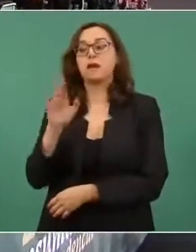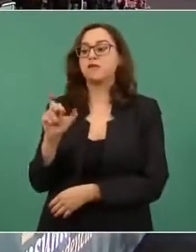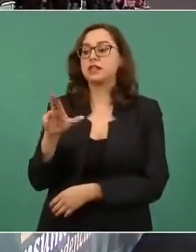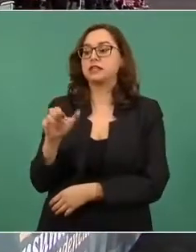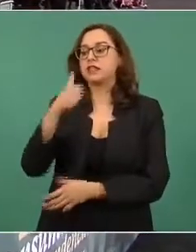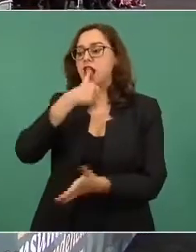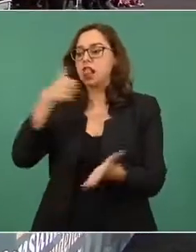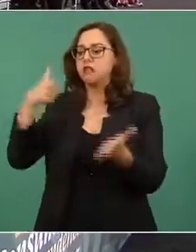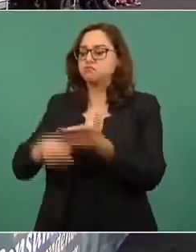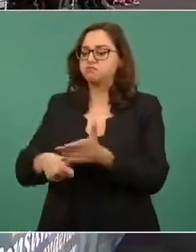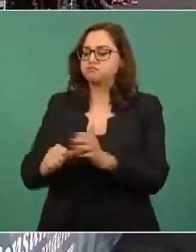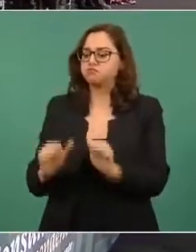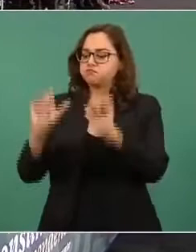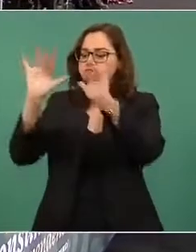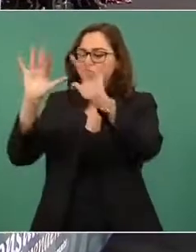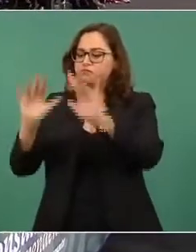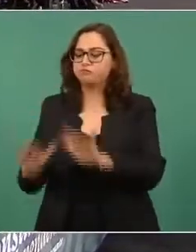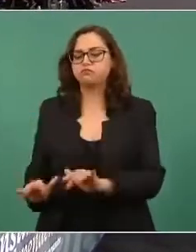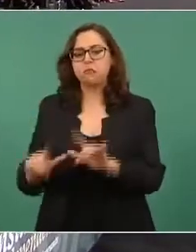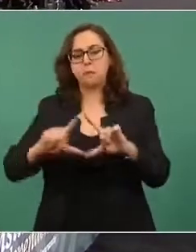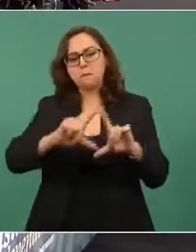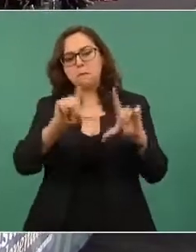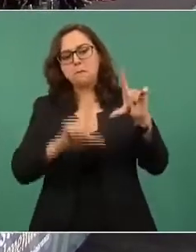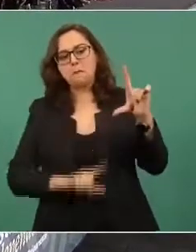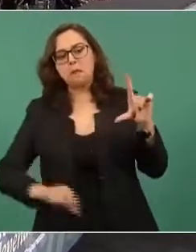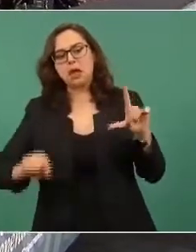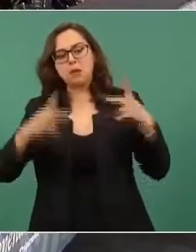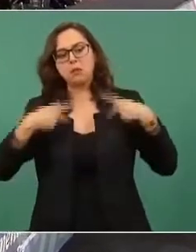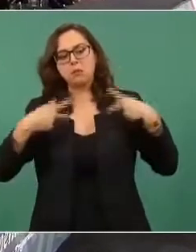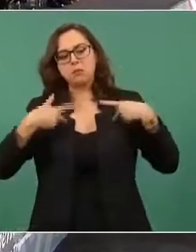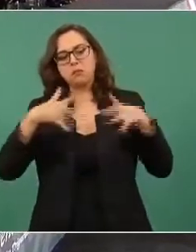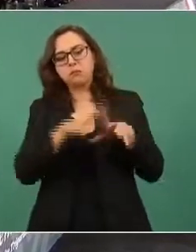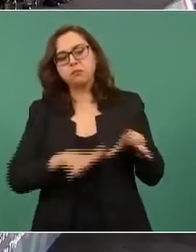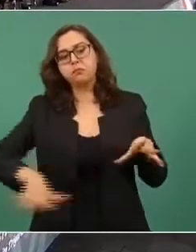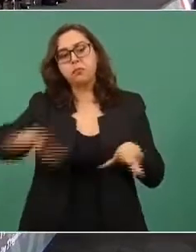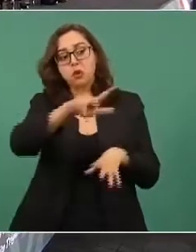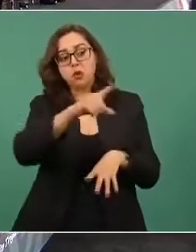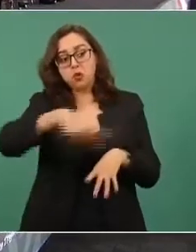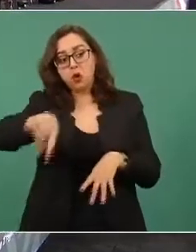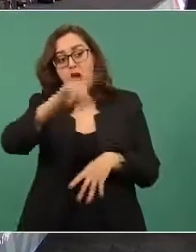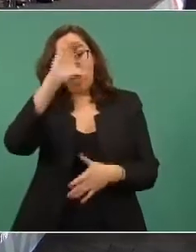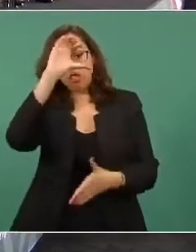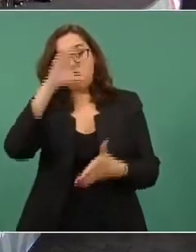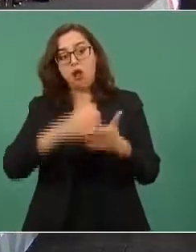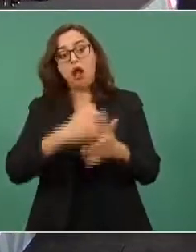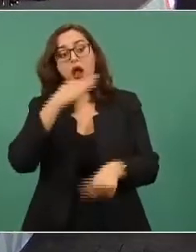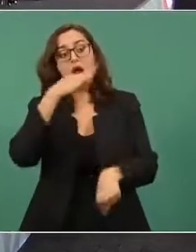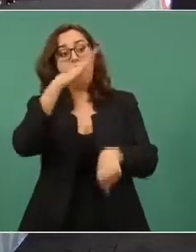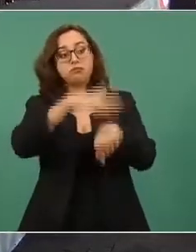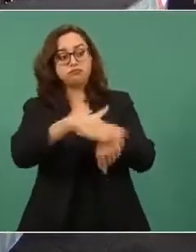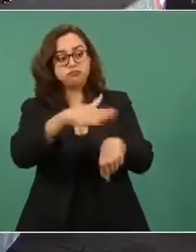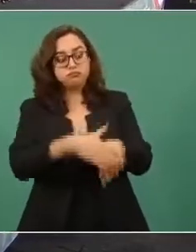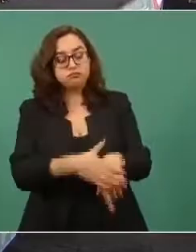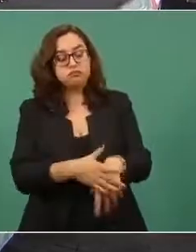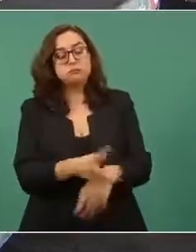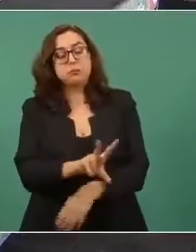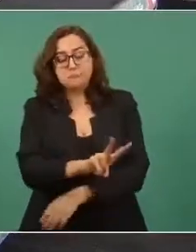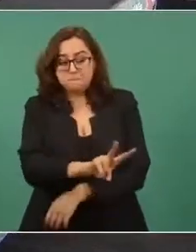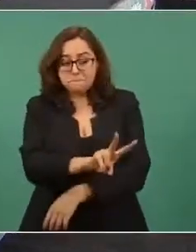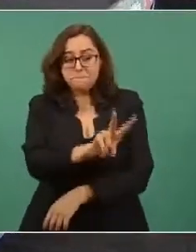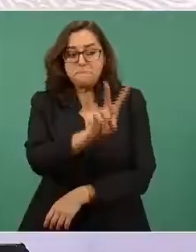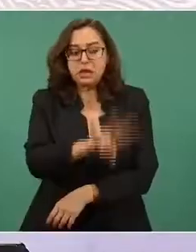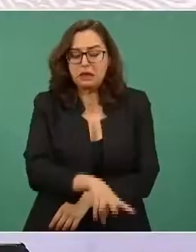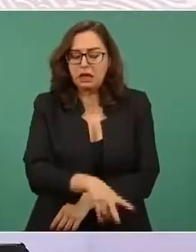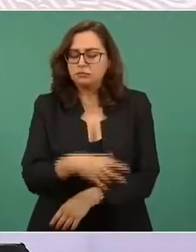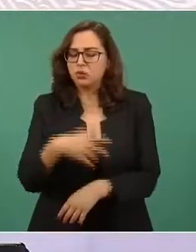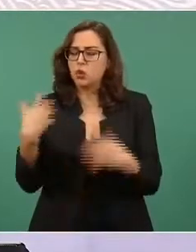con profunda humildad reconoce los errores cometidos en el